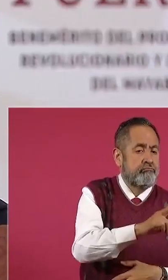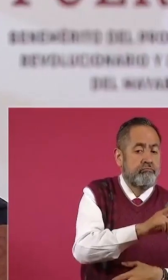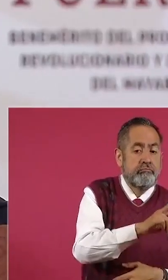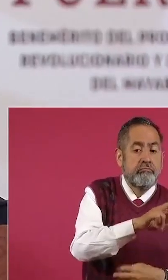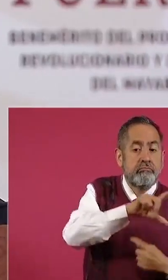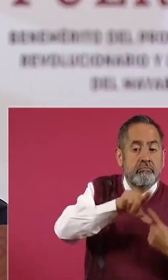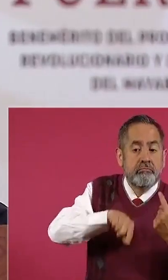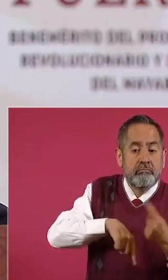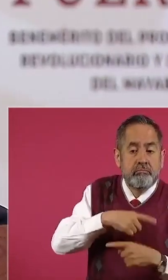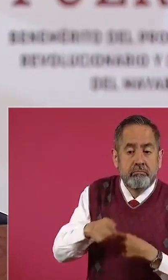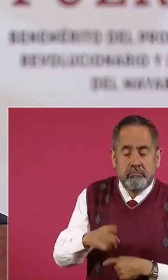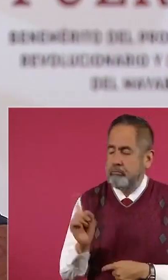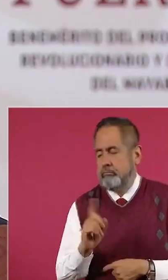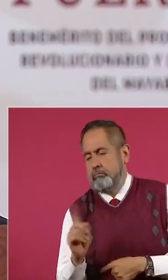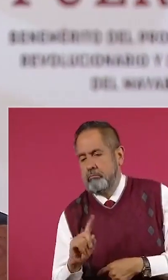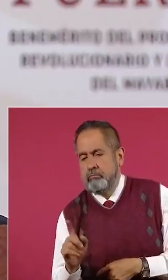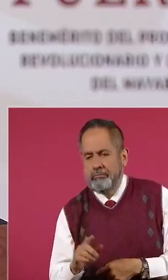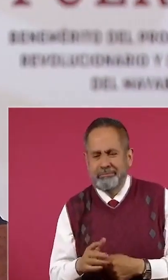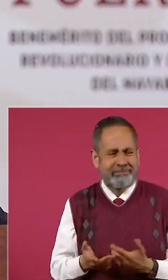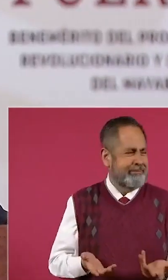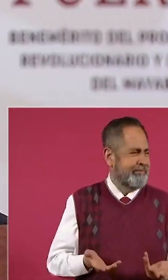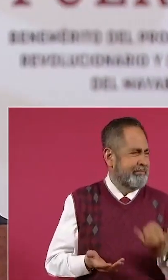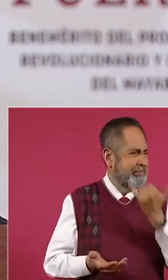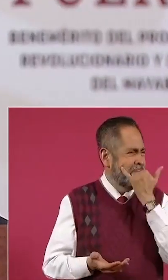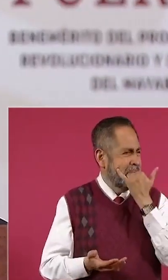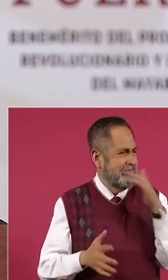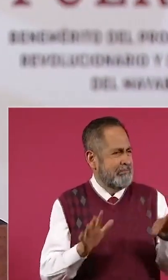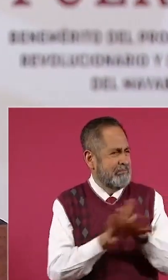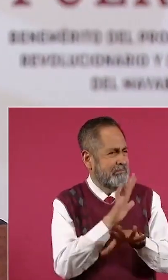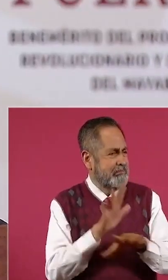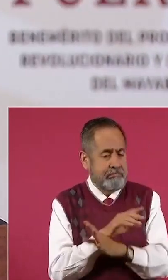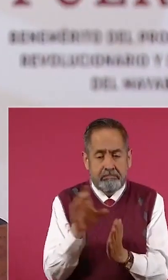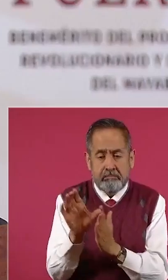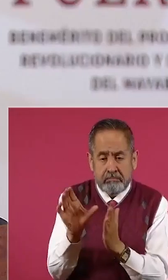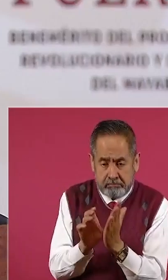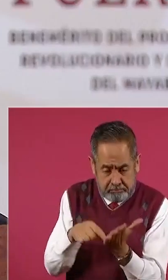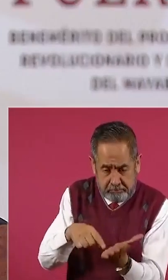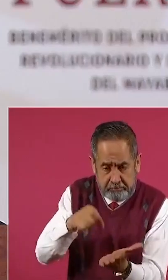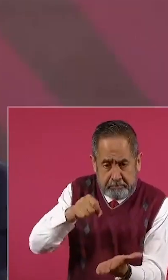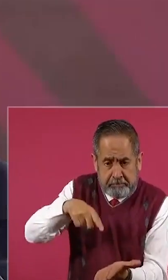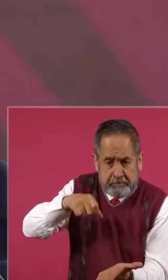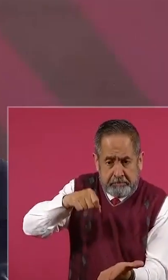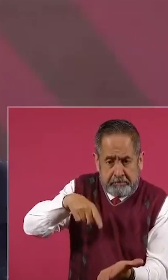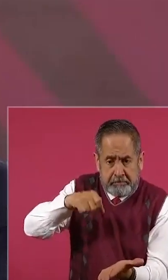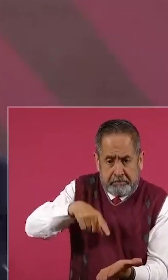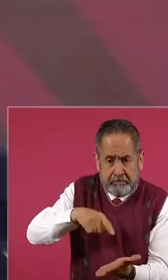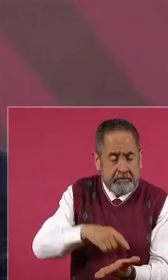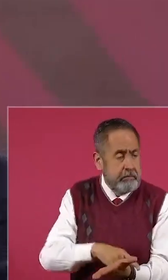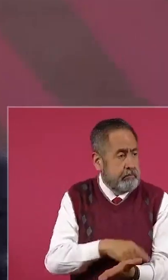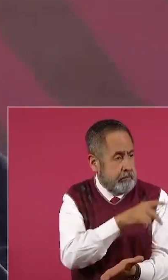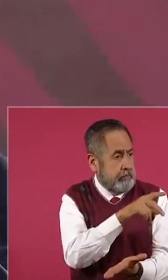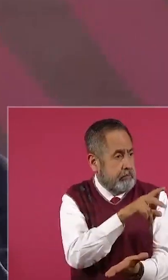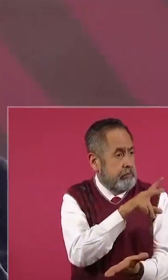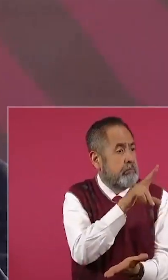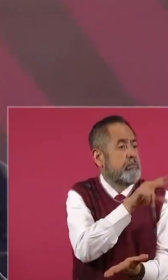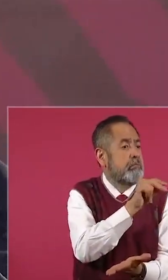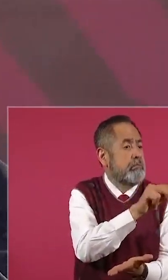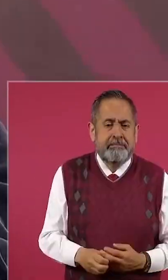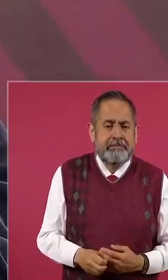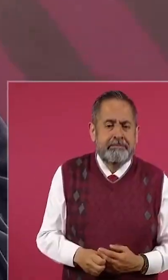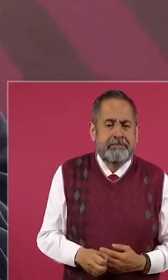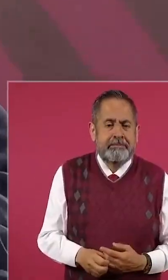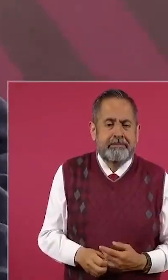Si no ha cambiado la Constitución, si no se ha modificado la ley,